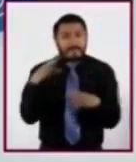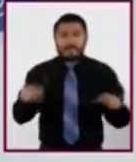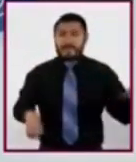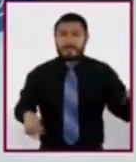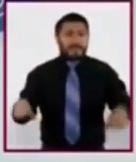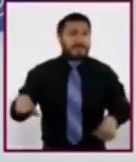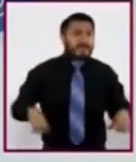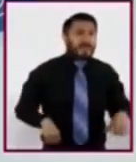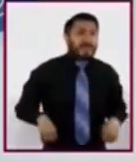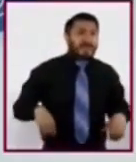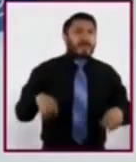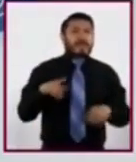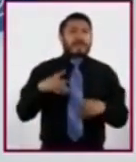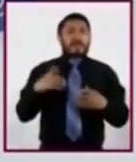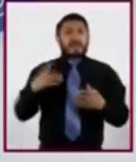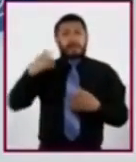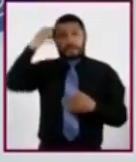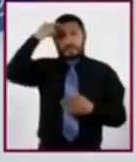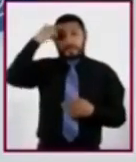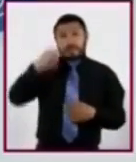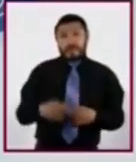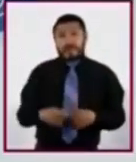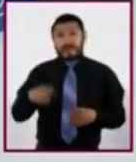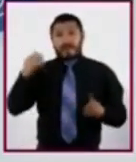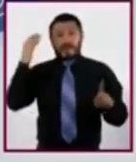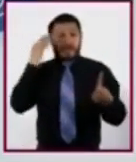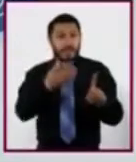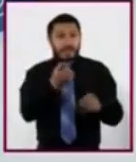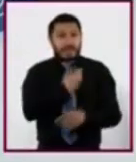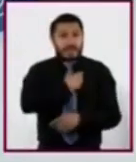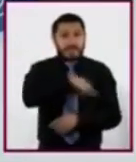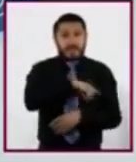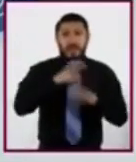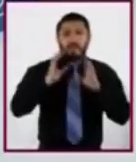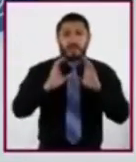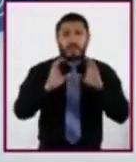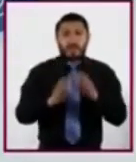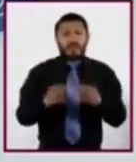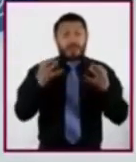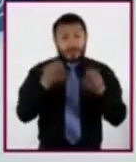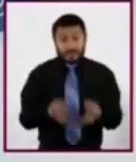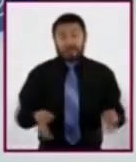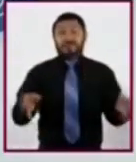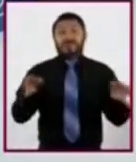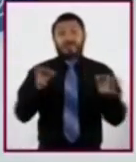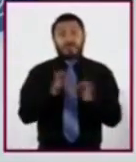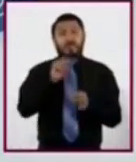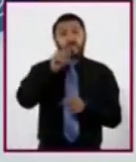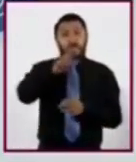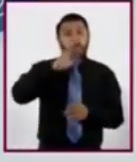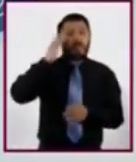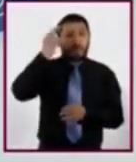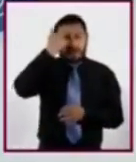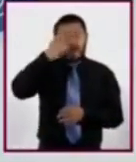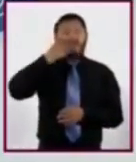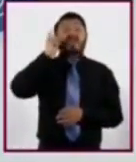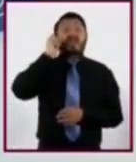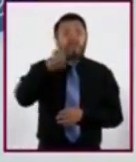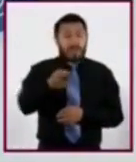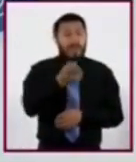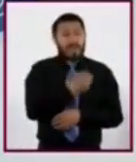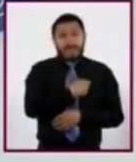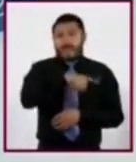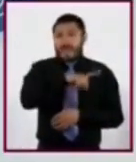que pueden llevar a cabo para el cuidado de su salud. Es importante que recuerden que la salud